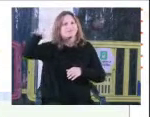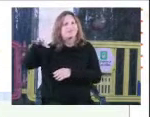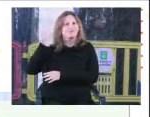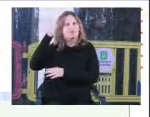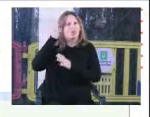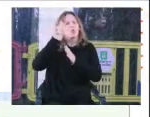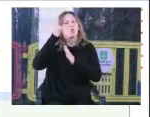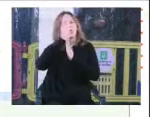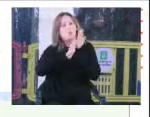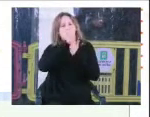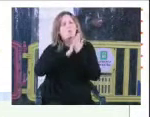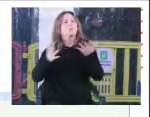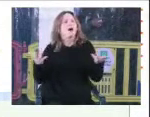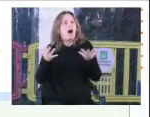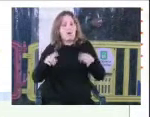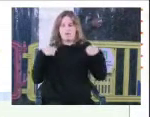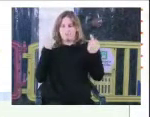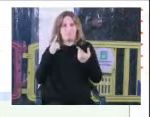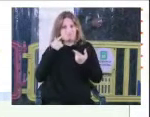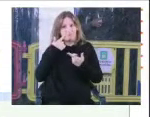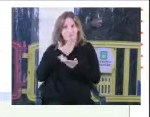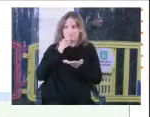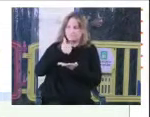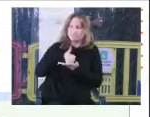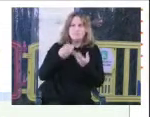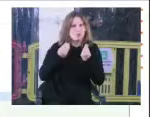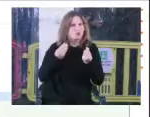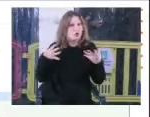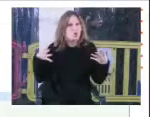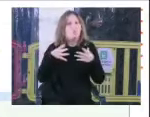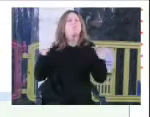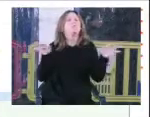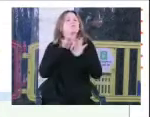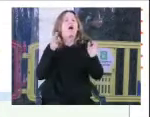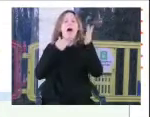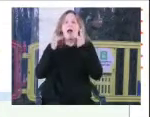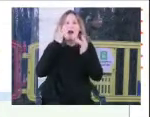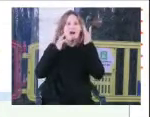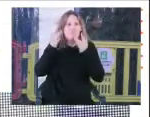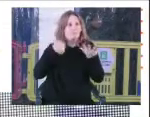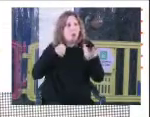y bueno, ahora estamos acá con un montón de músicos además y artistas que han